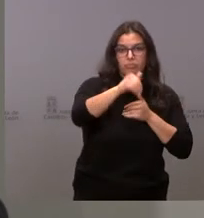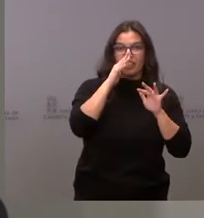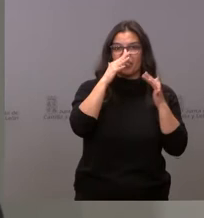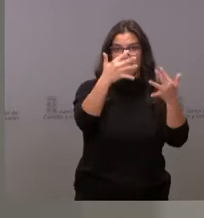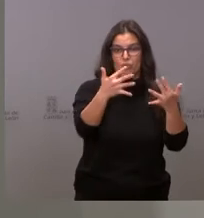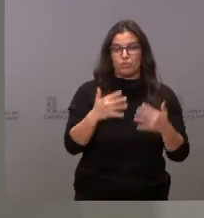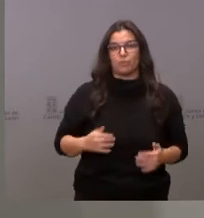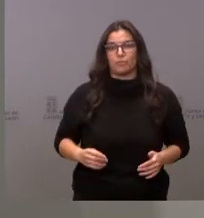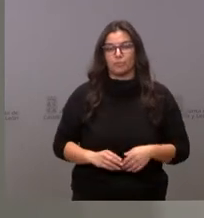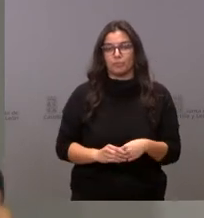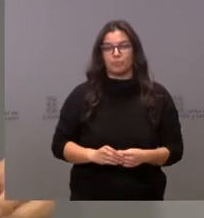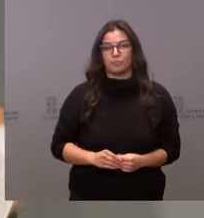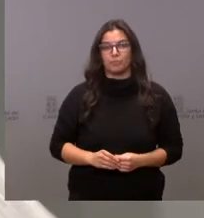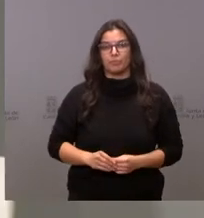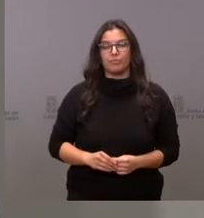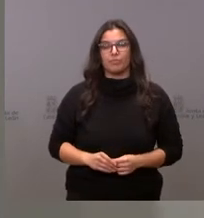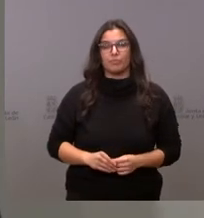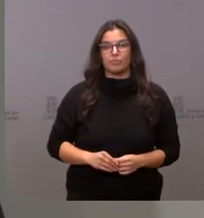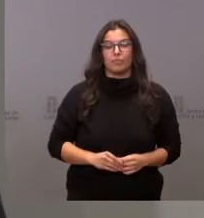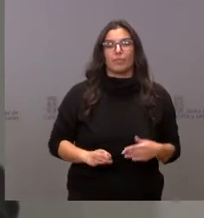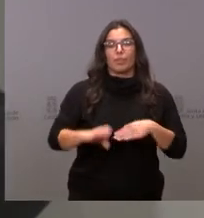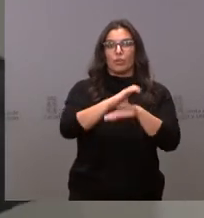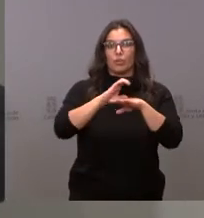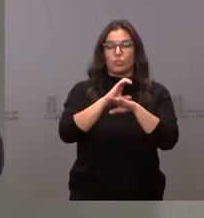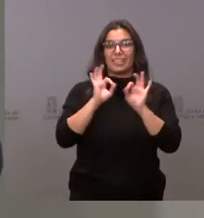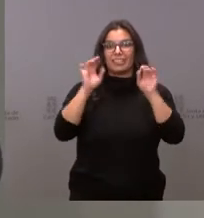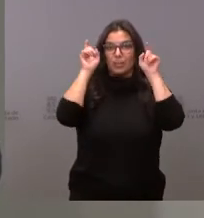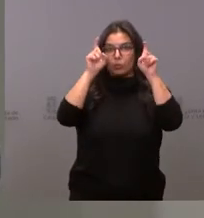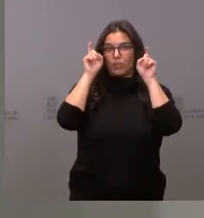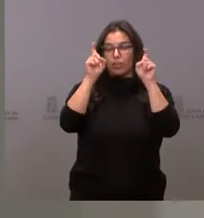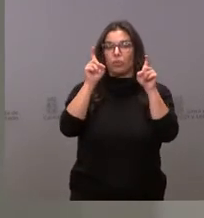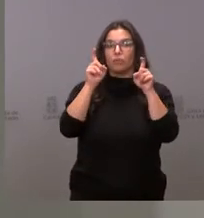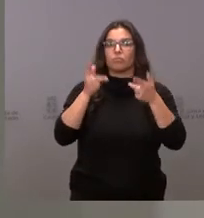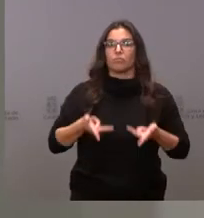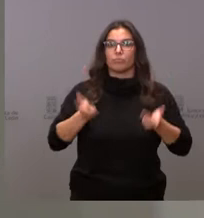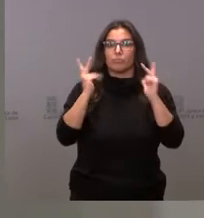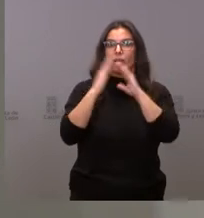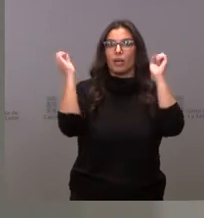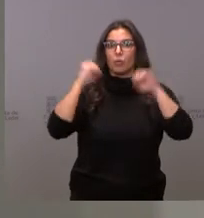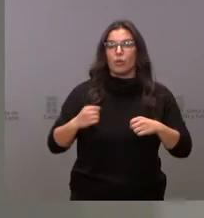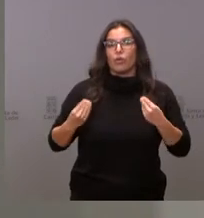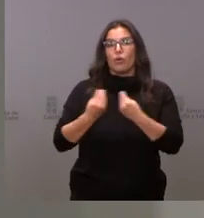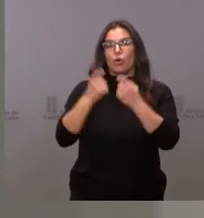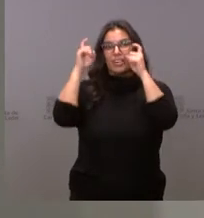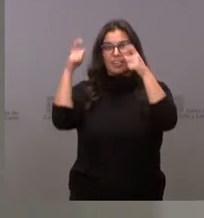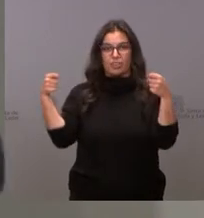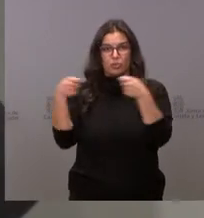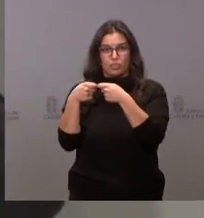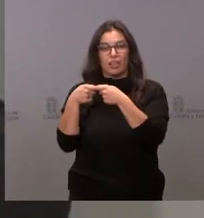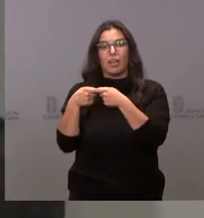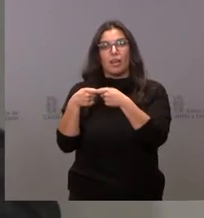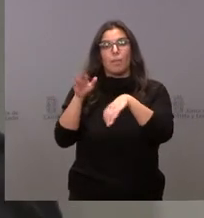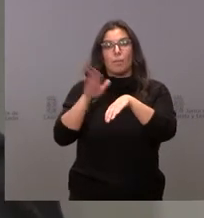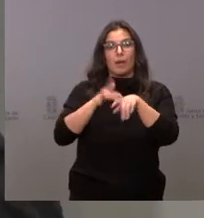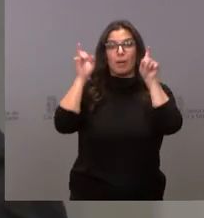años. La Consejería de Educación autoriza un acuerdo con la enseñanza concertada para que los